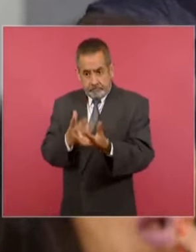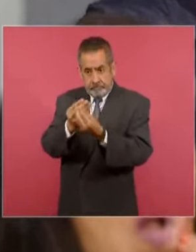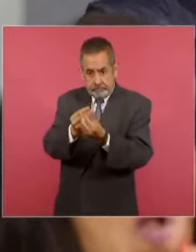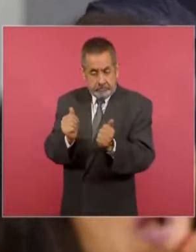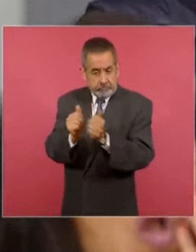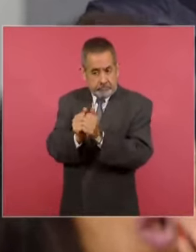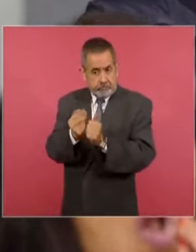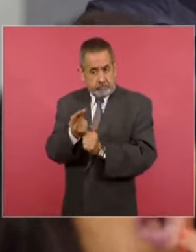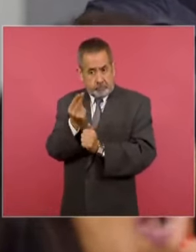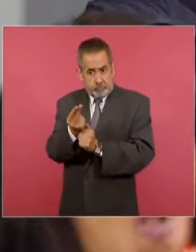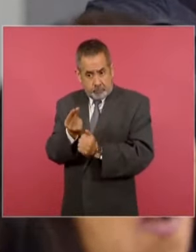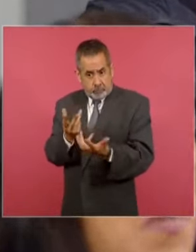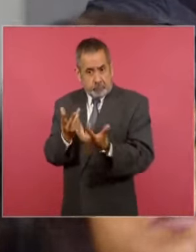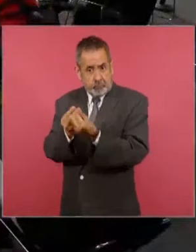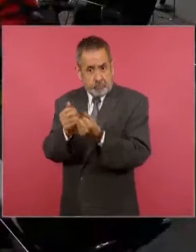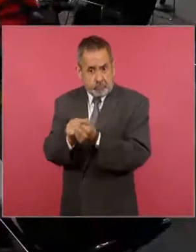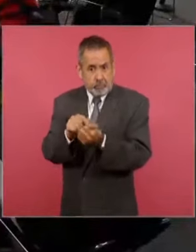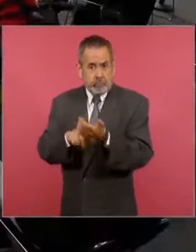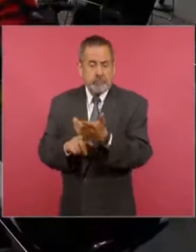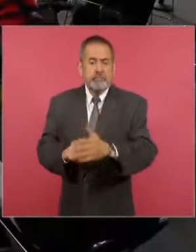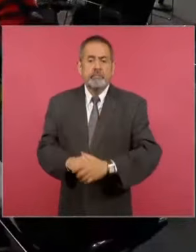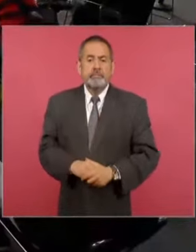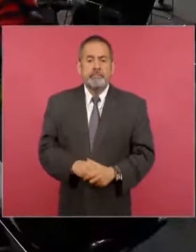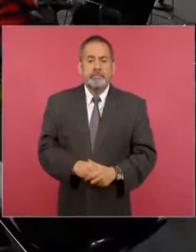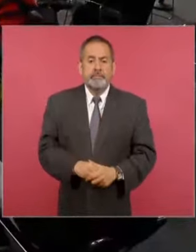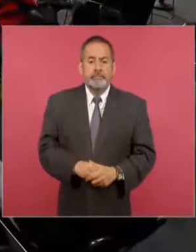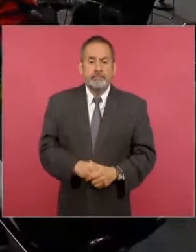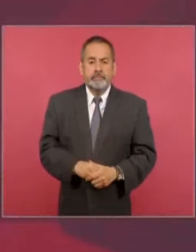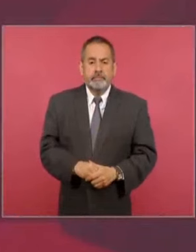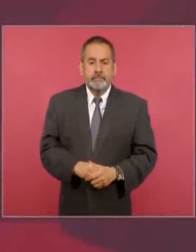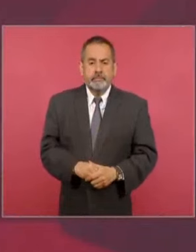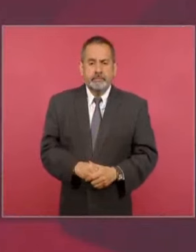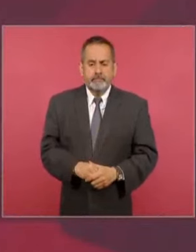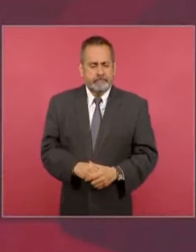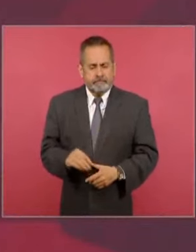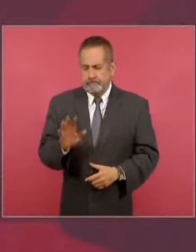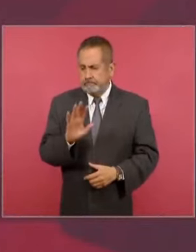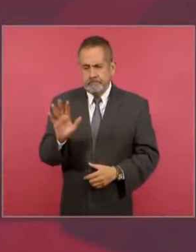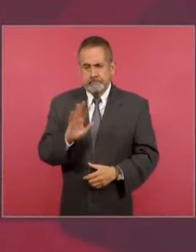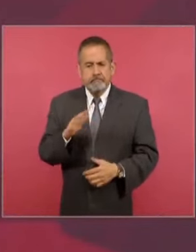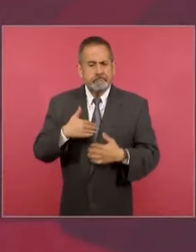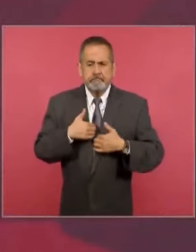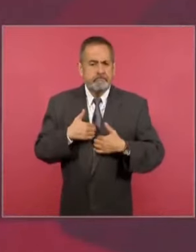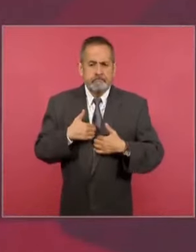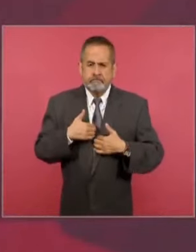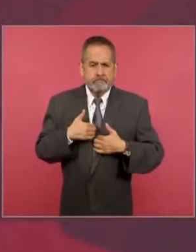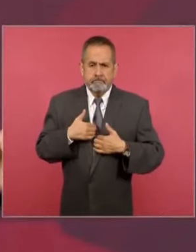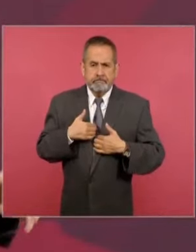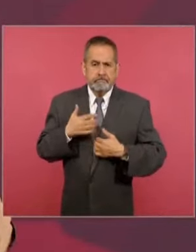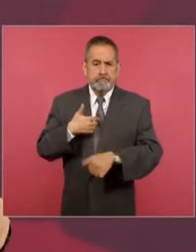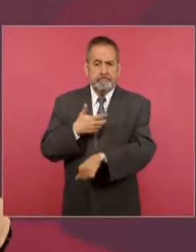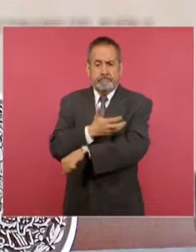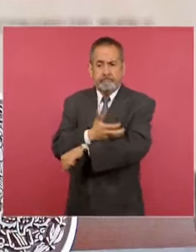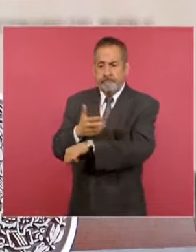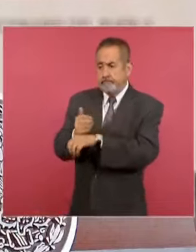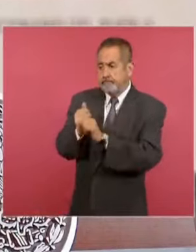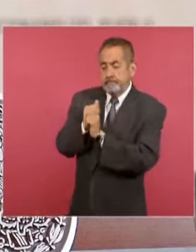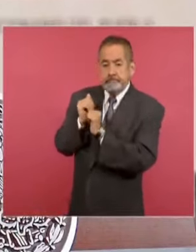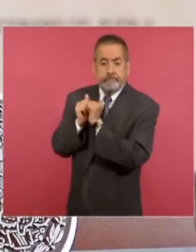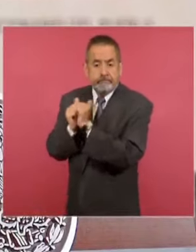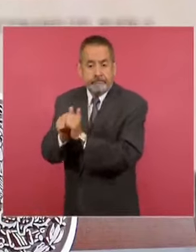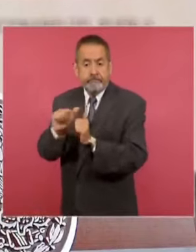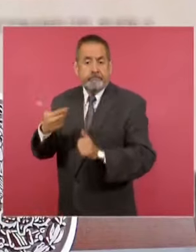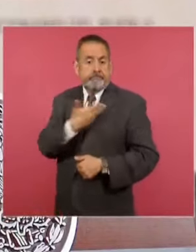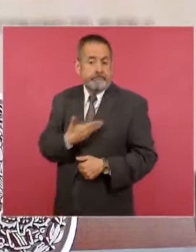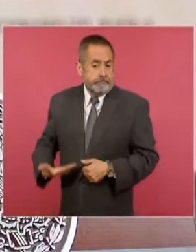¿Estaría participando en estos encuentros? No, por supuesto que no. A nosotros nos toca acompañar al presidente López